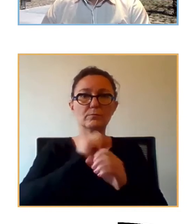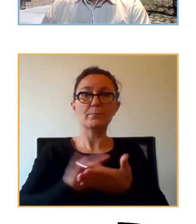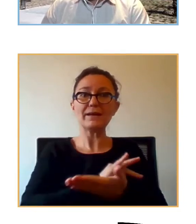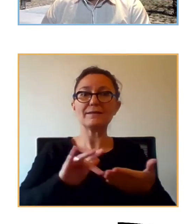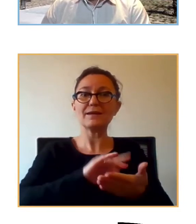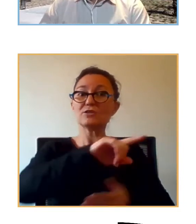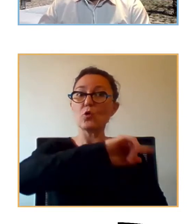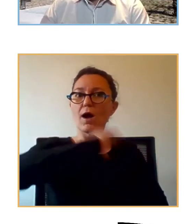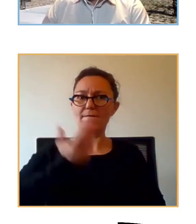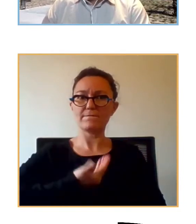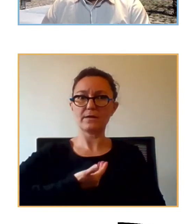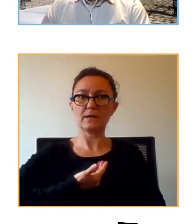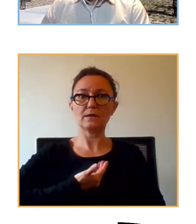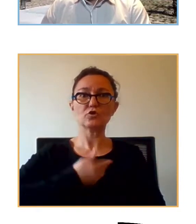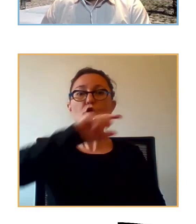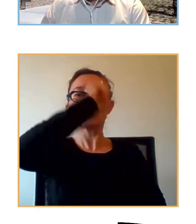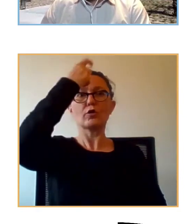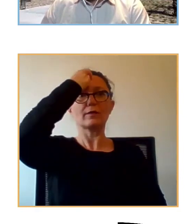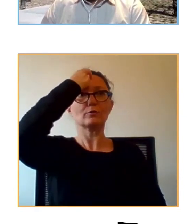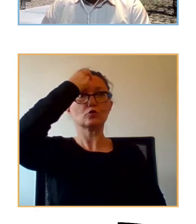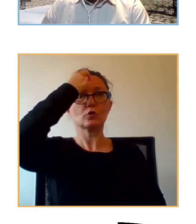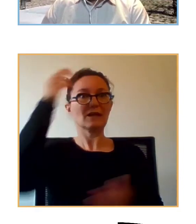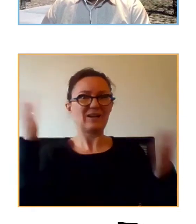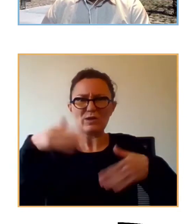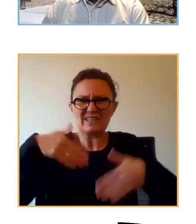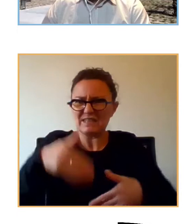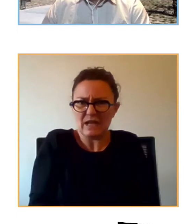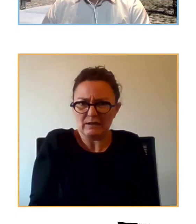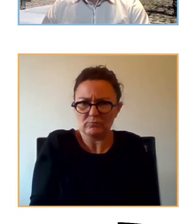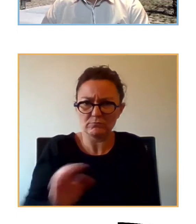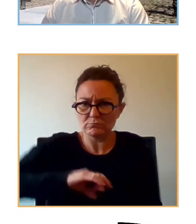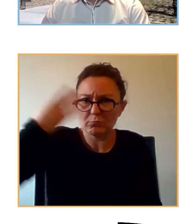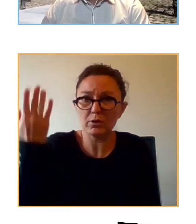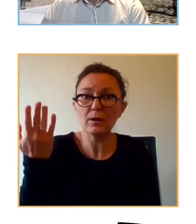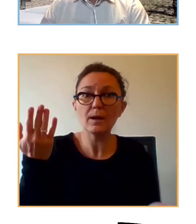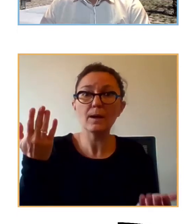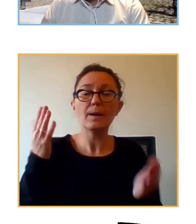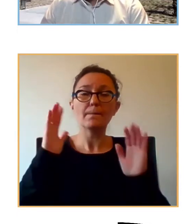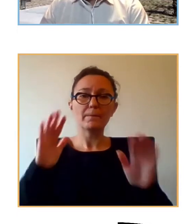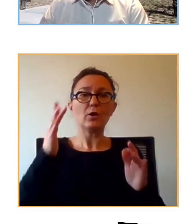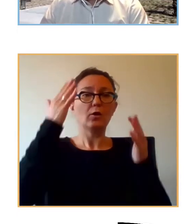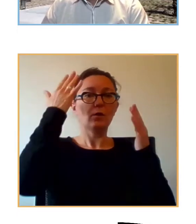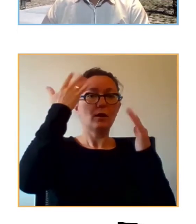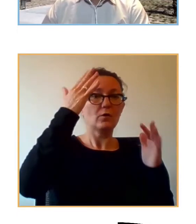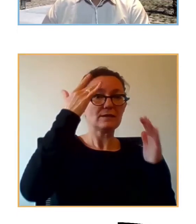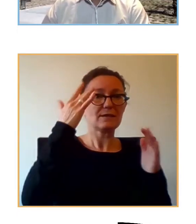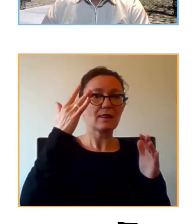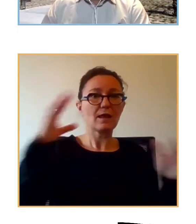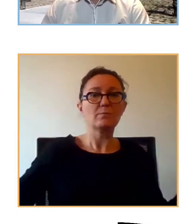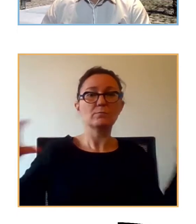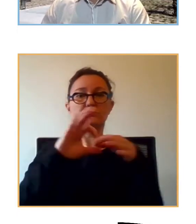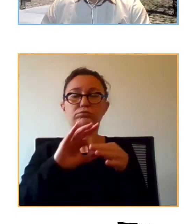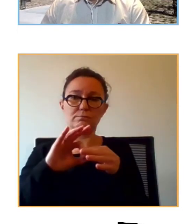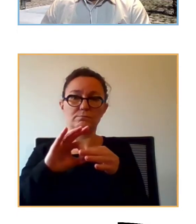términos que no existen ni siquiera pero la adolescencia empieza antes y termina después los comportamientos compatibles con la adolescencia